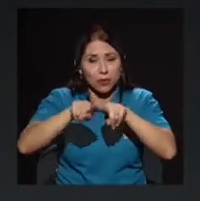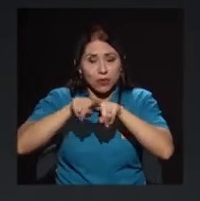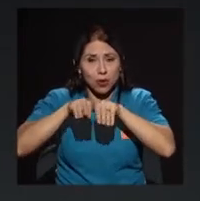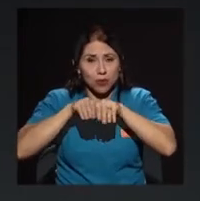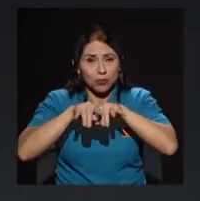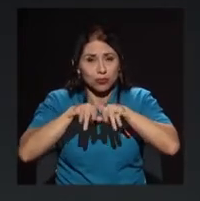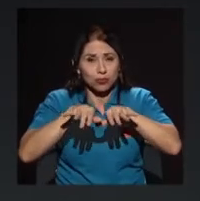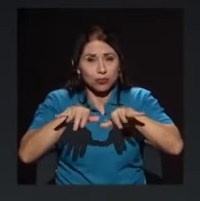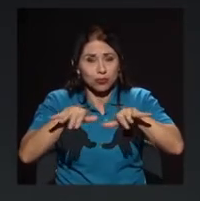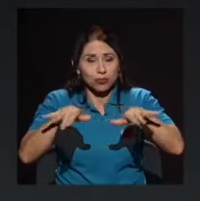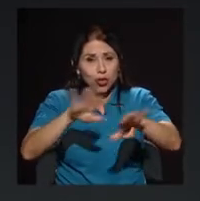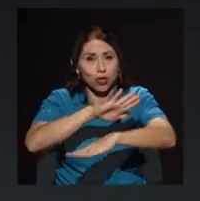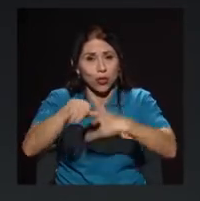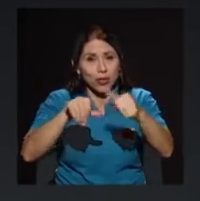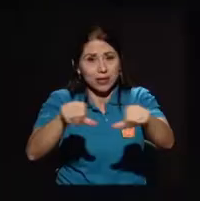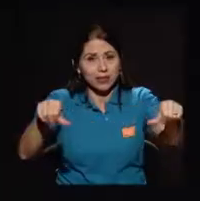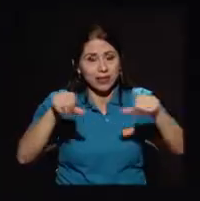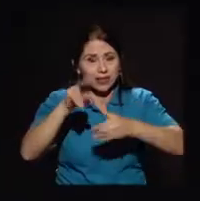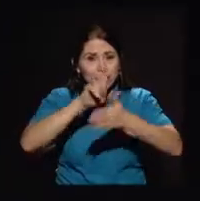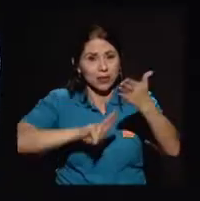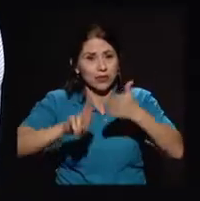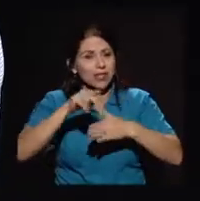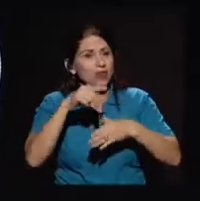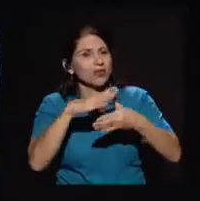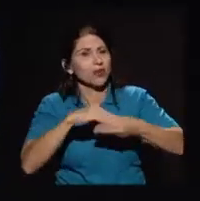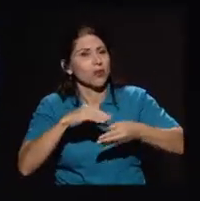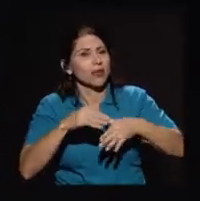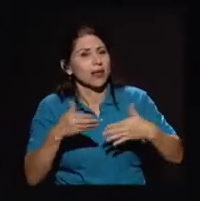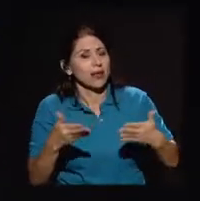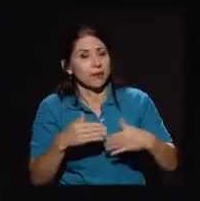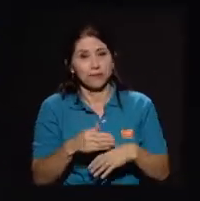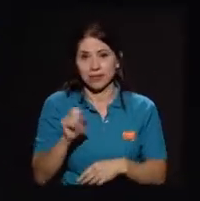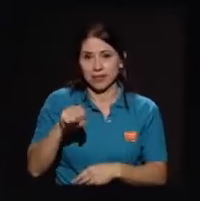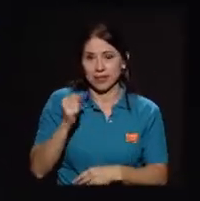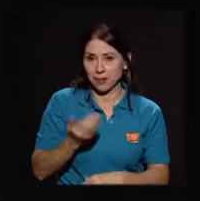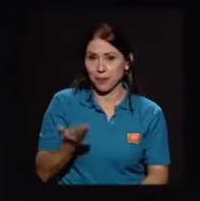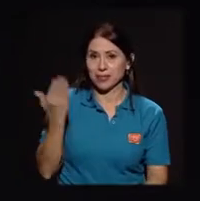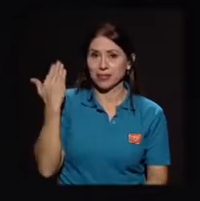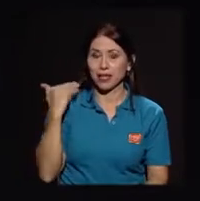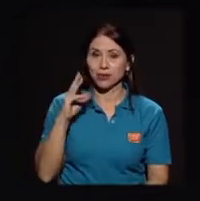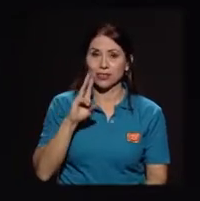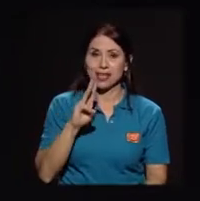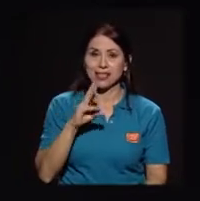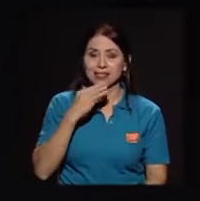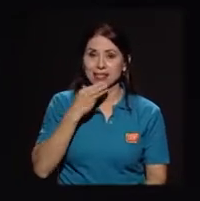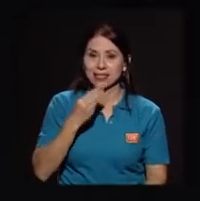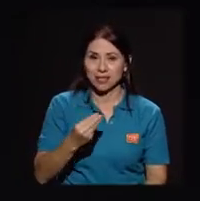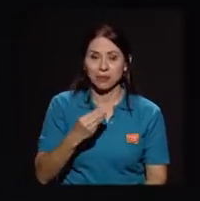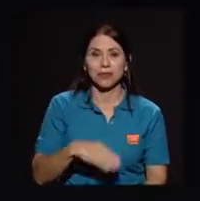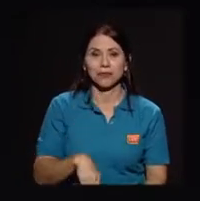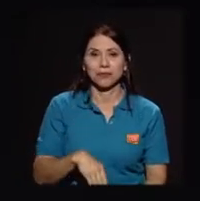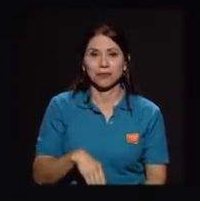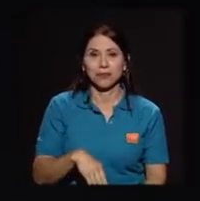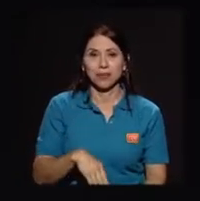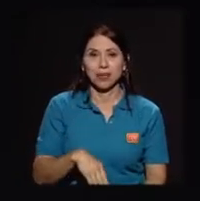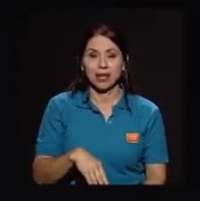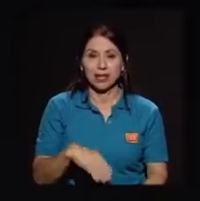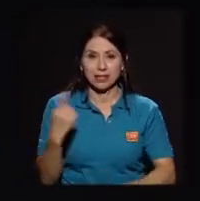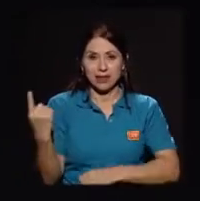¿Qué nos cuenta de esa celebración? Sí, bueno, el pasado 6 de diciembre es la fecha en que